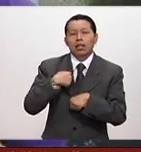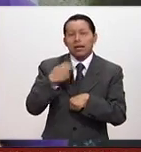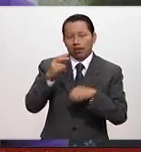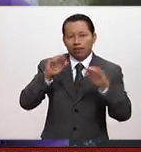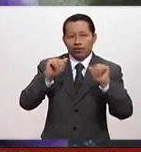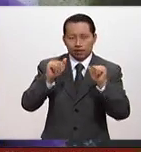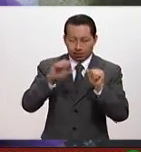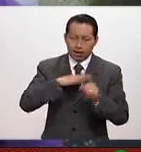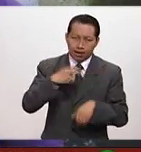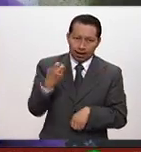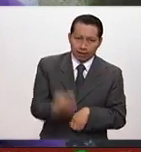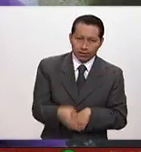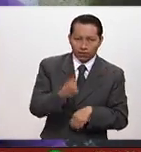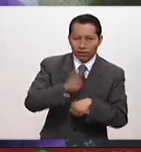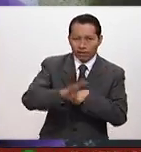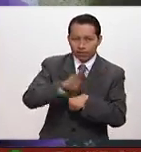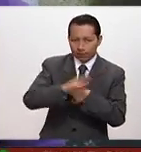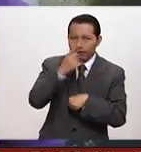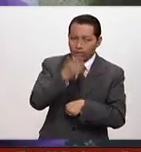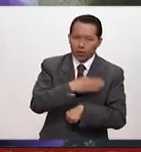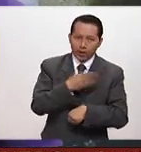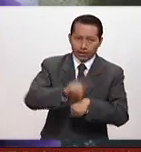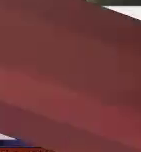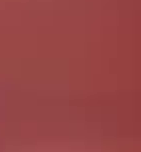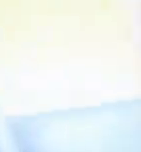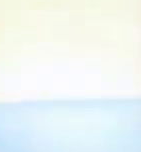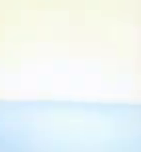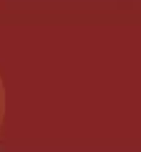desde Brasil deseándoles que tengan un excelente día.